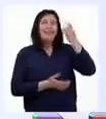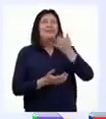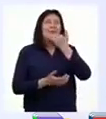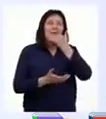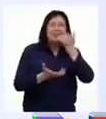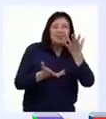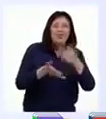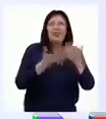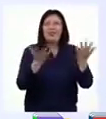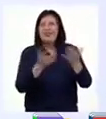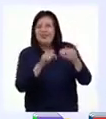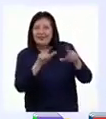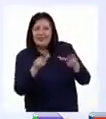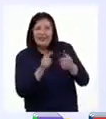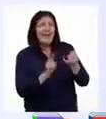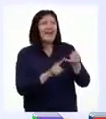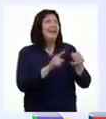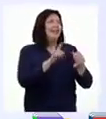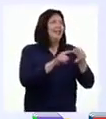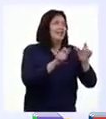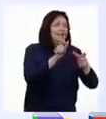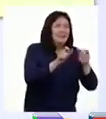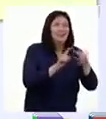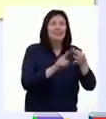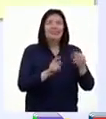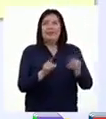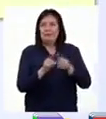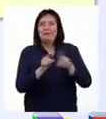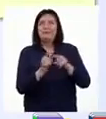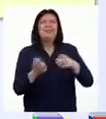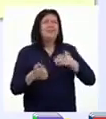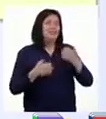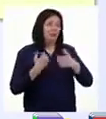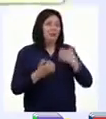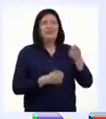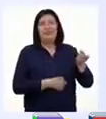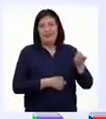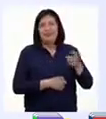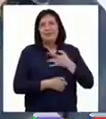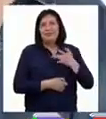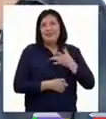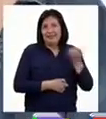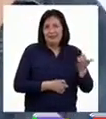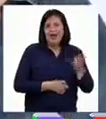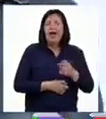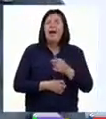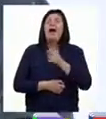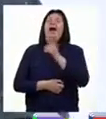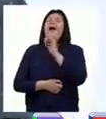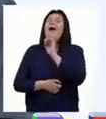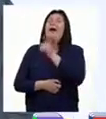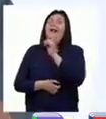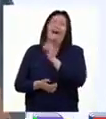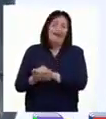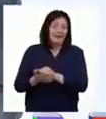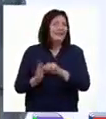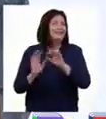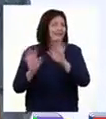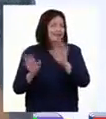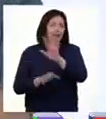hechos, los lugares, las personas, sino también las emociones que hemos experimentado. Ah, claro.